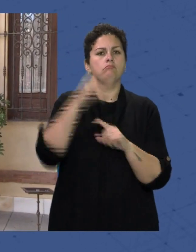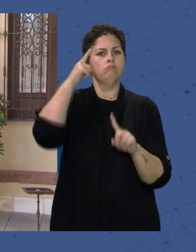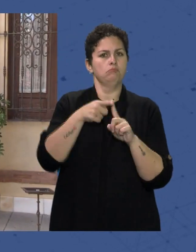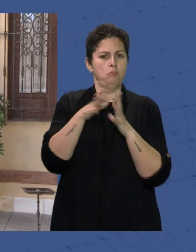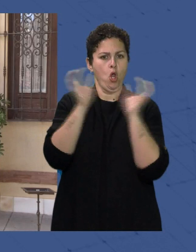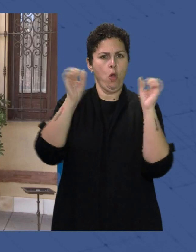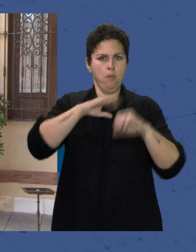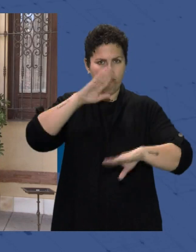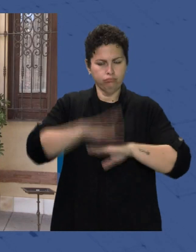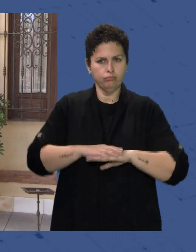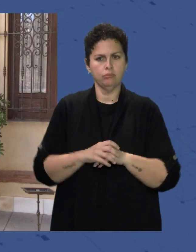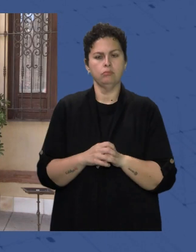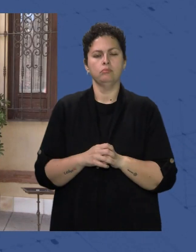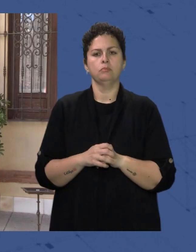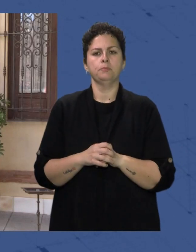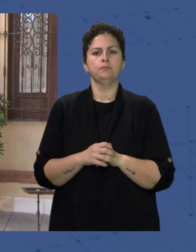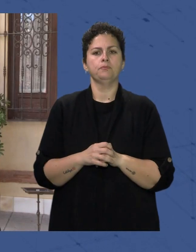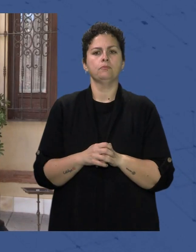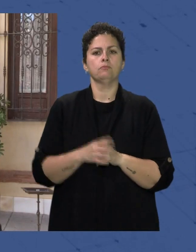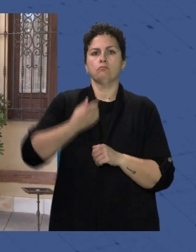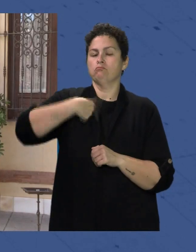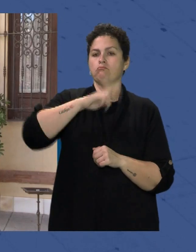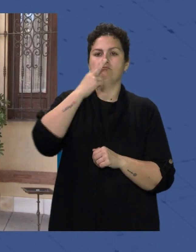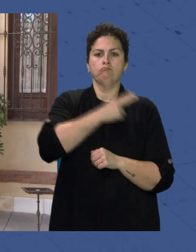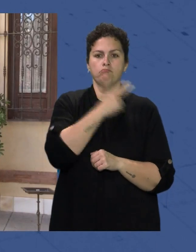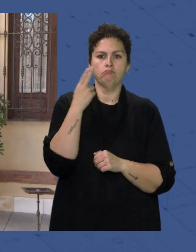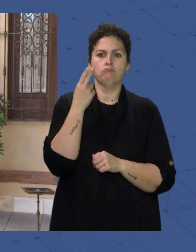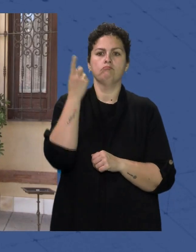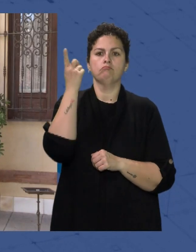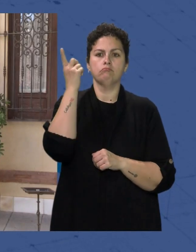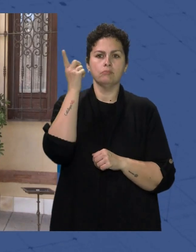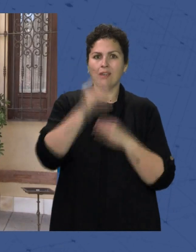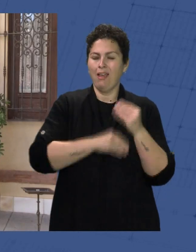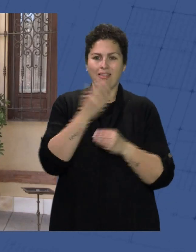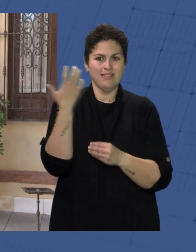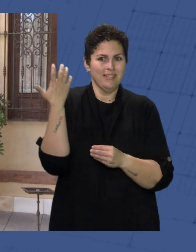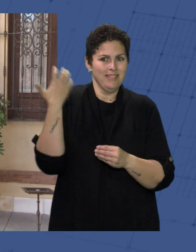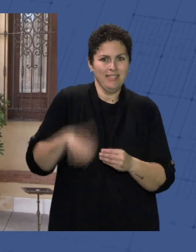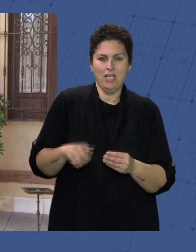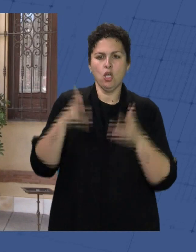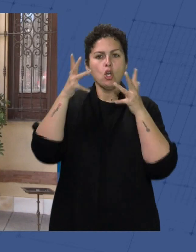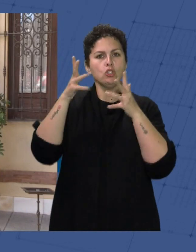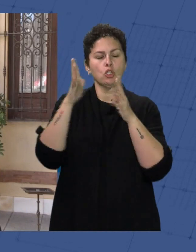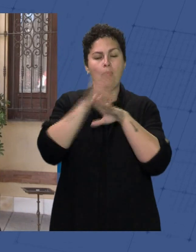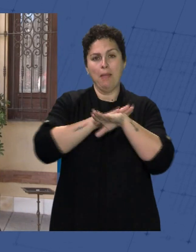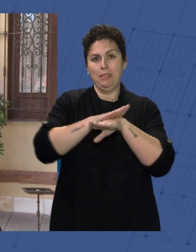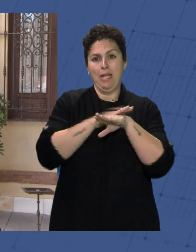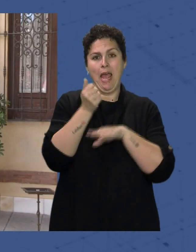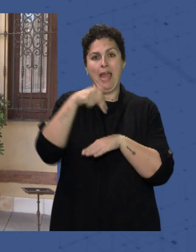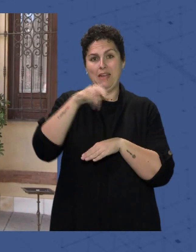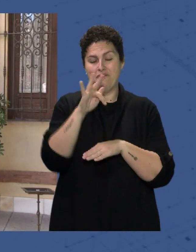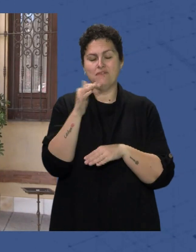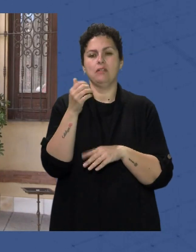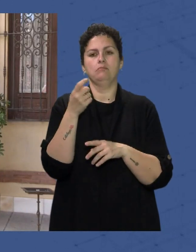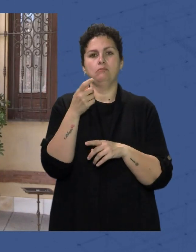convenio Y lo que No hemos comprometido Lo que se ha comprometido Adif Es llevarlo cuanto antes Al consejo De administración De Adif Y publicarlo